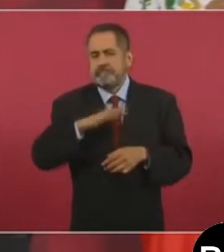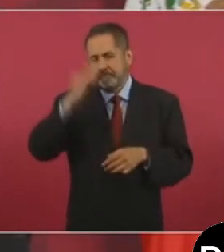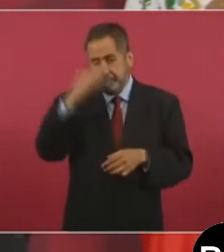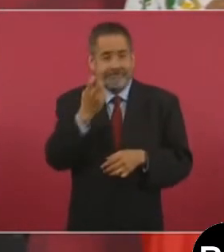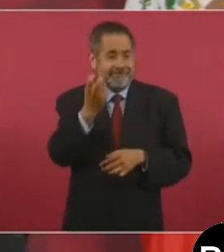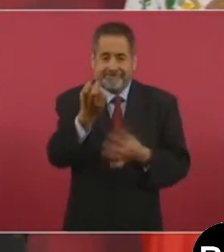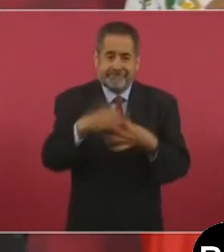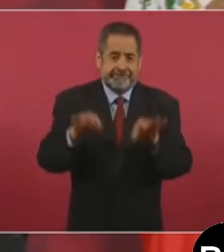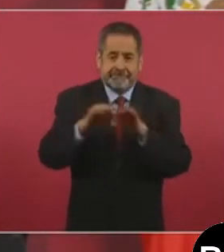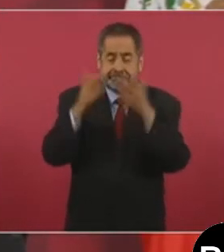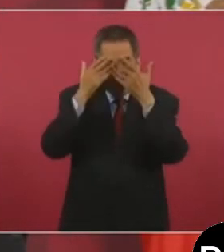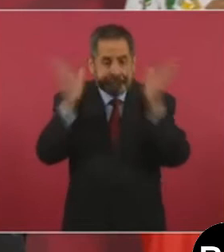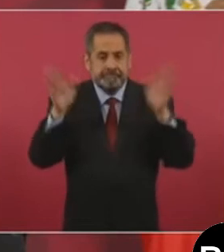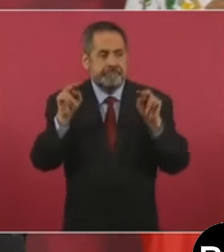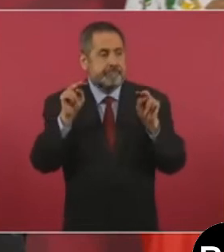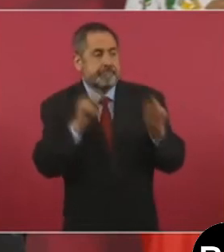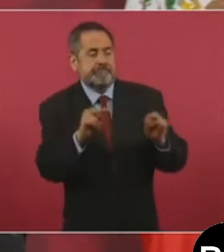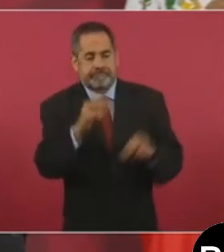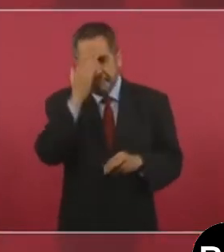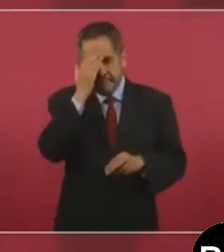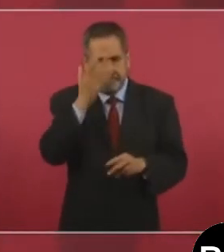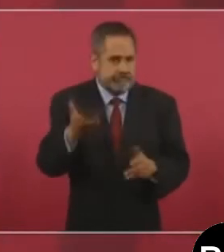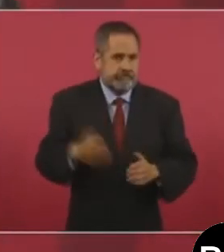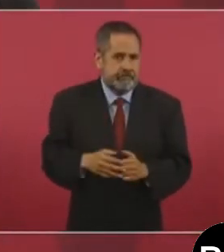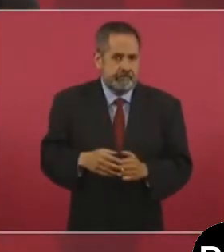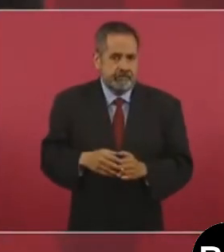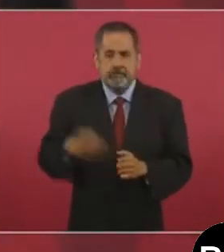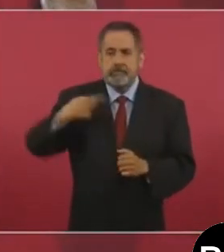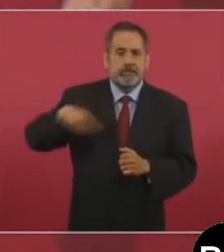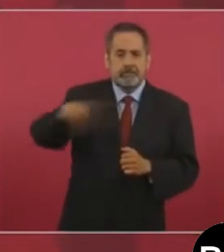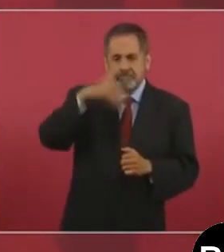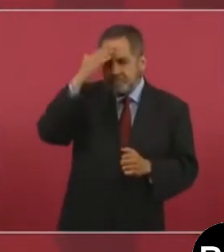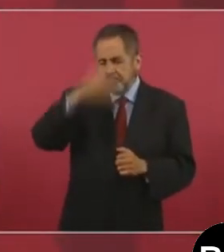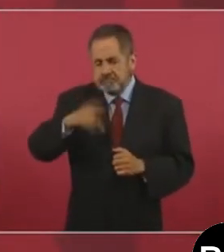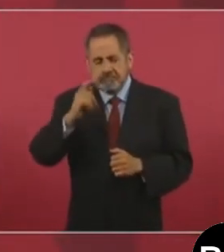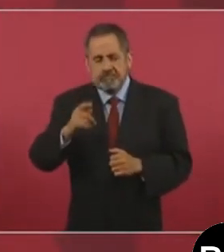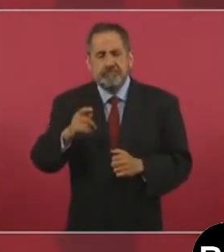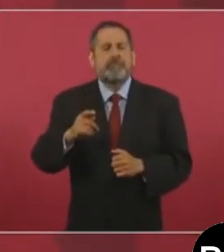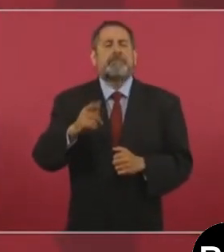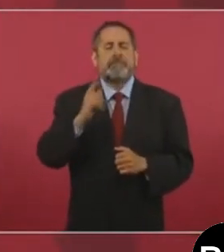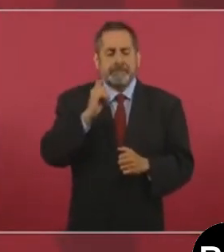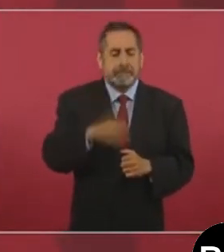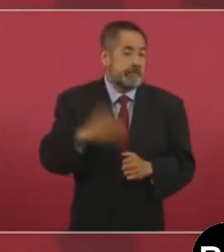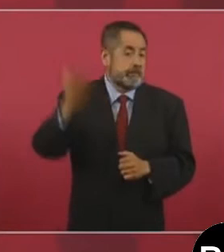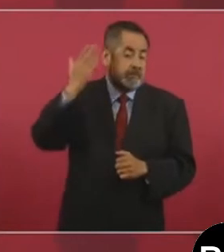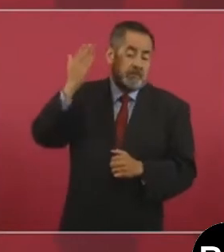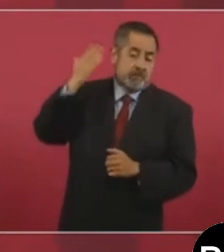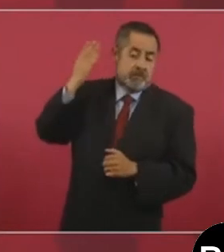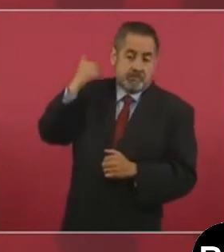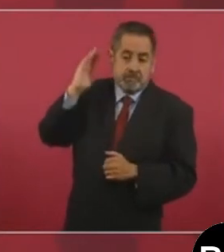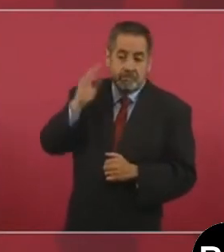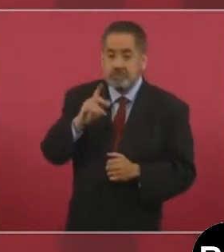que la gente esté informada. Antes no,